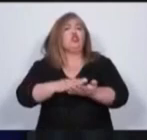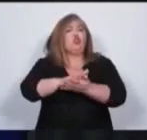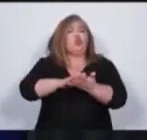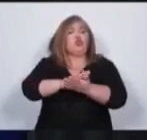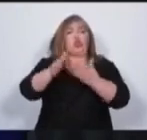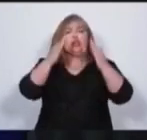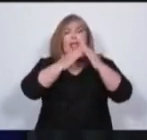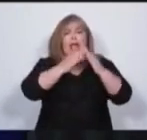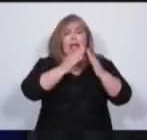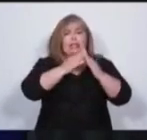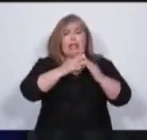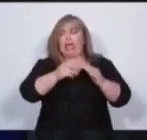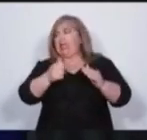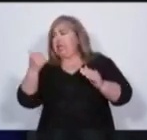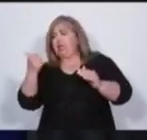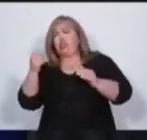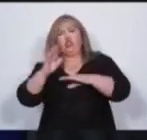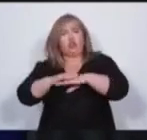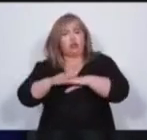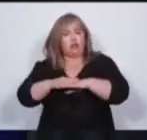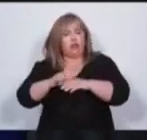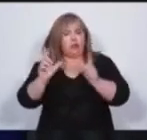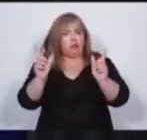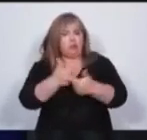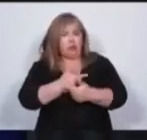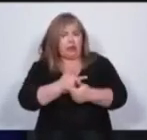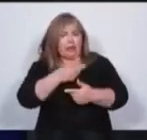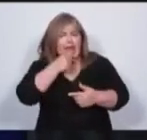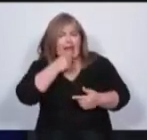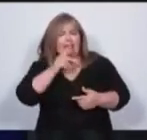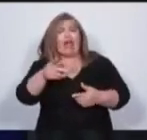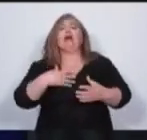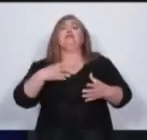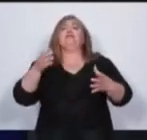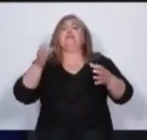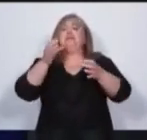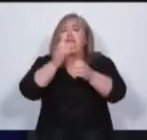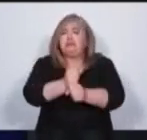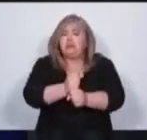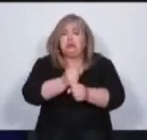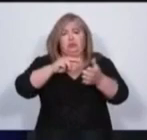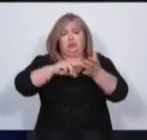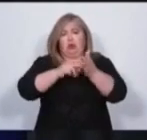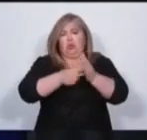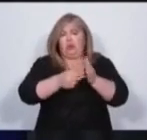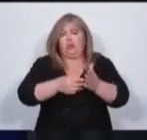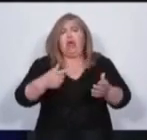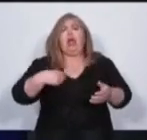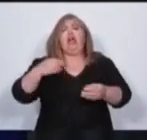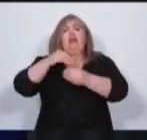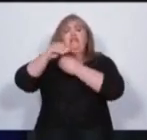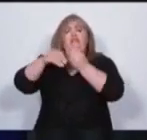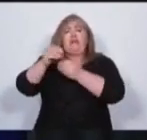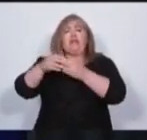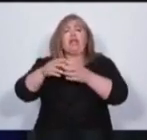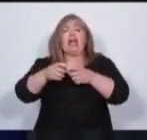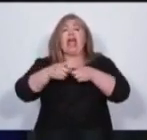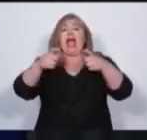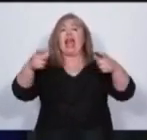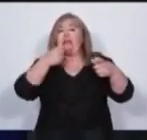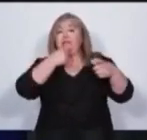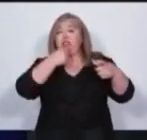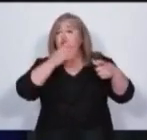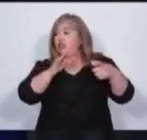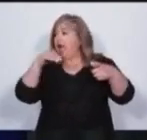habitacionales por parte del IPB, que encontrás en el transporte público, especialmente aquellas familias que viven fuera del Gran Mendoza,